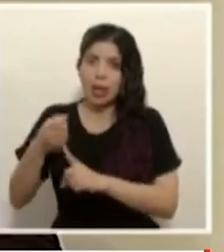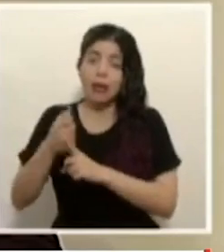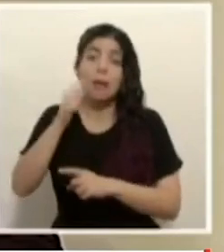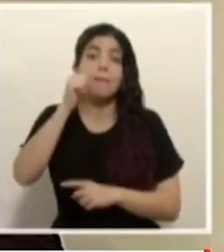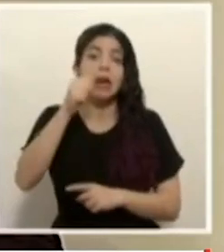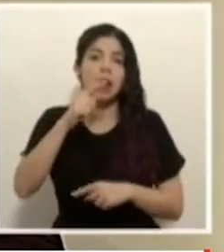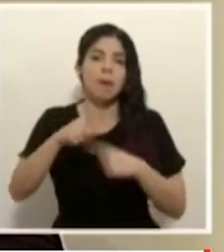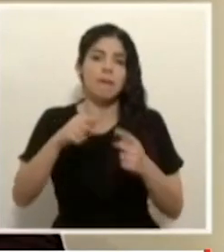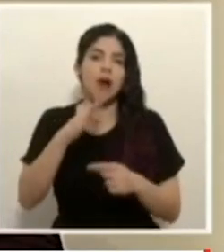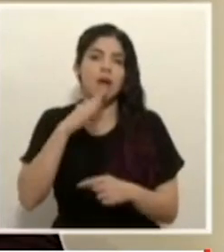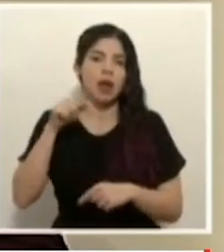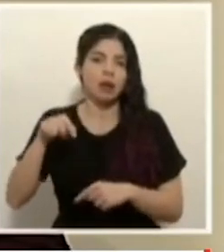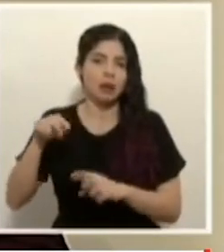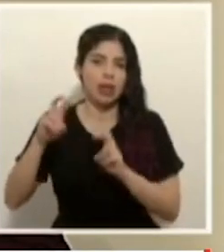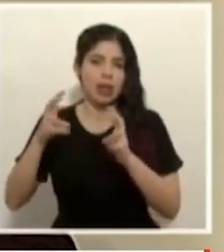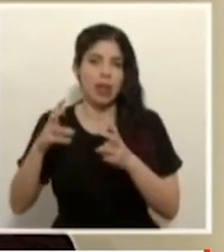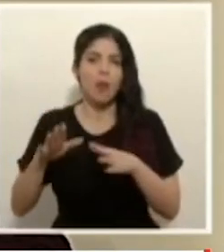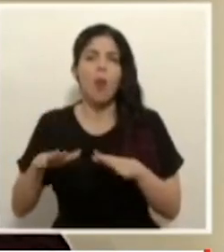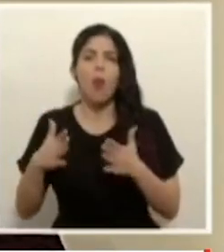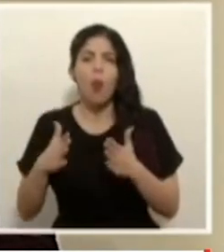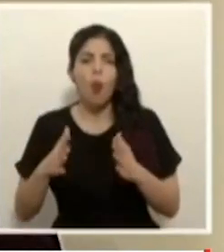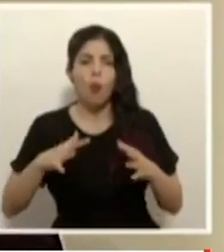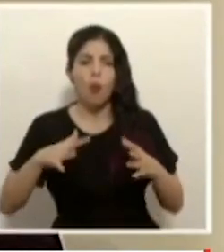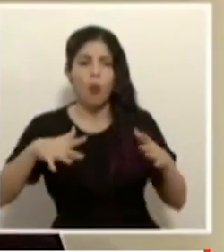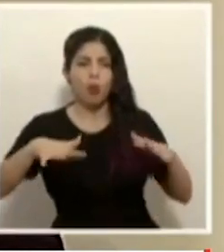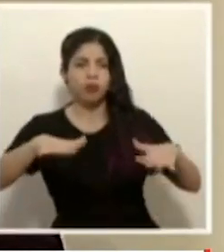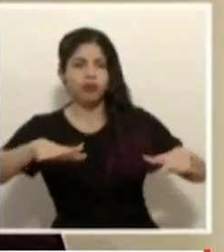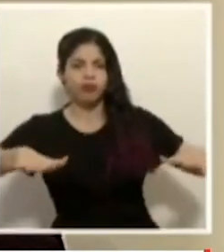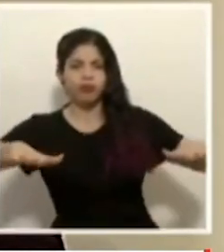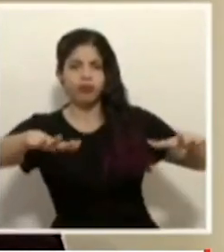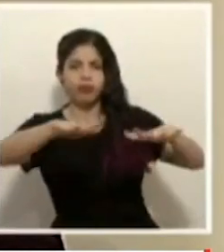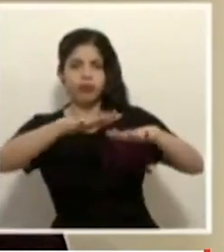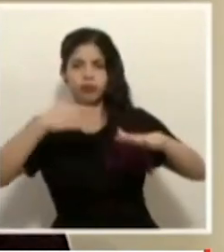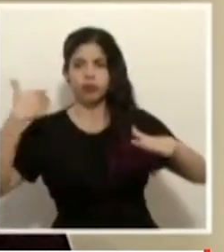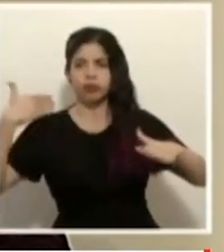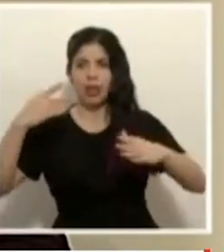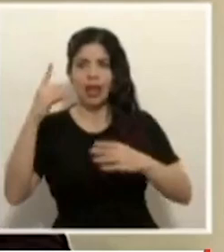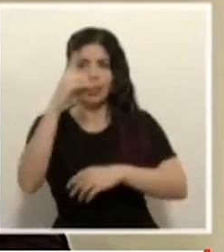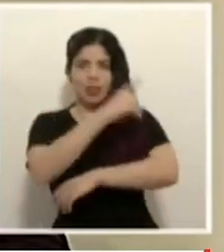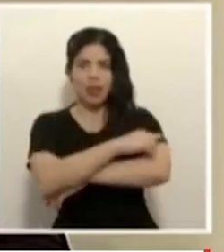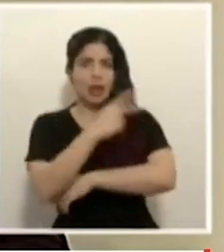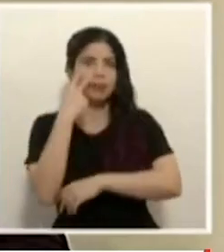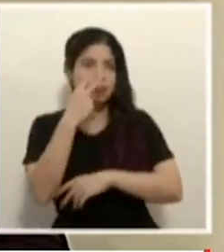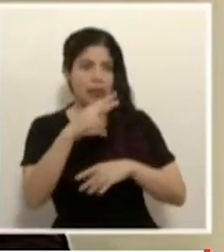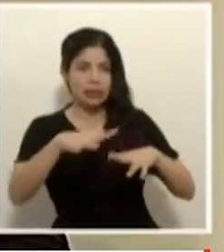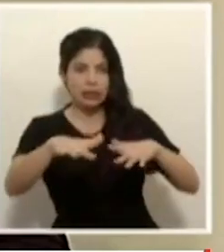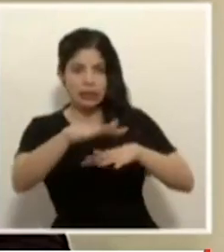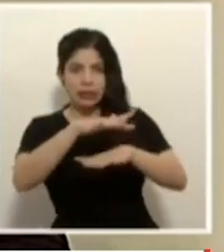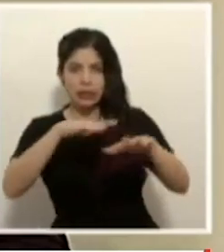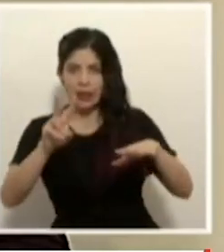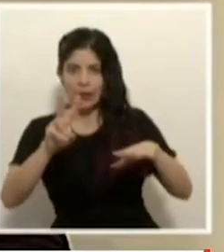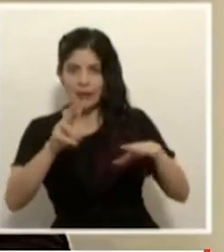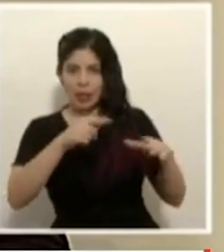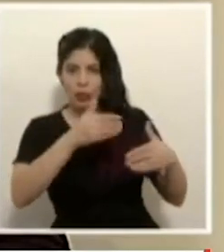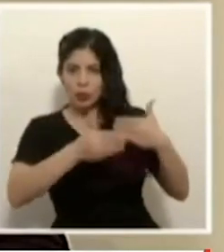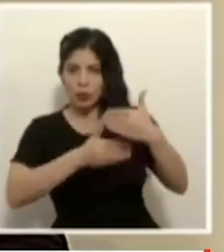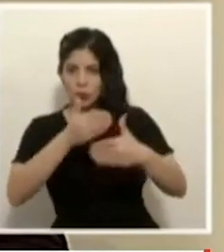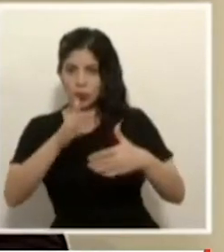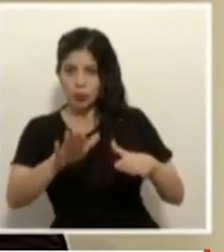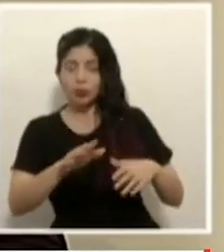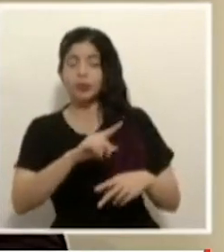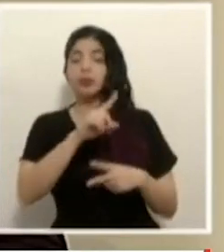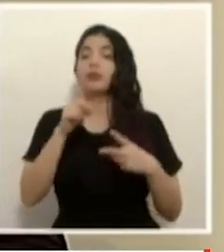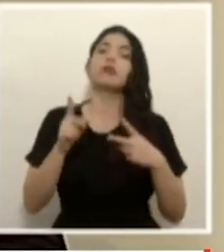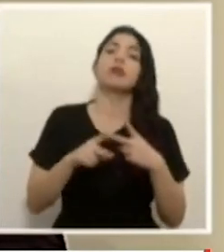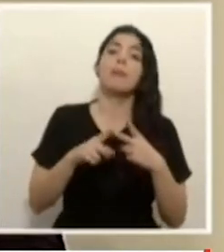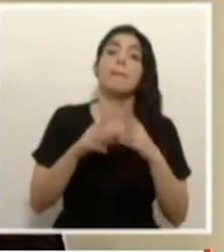refiriendo a este tema con más amplitud de este comportamiento que hemos tenido en los últimos días con respecto a la apertura desde el punto